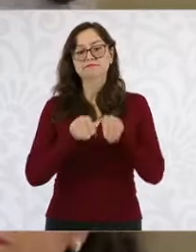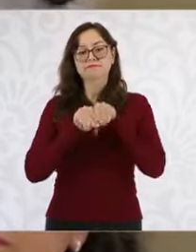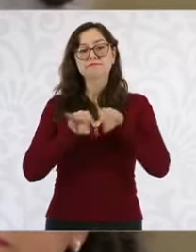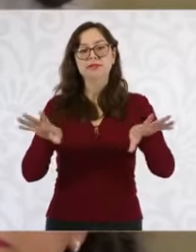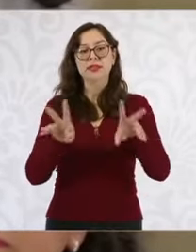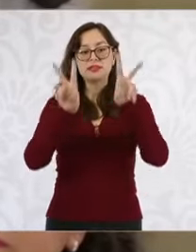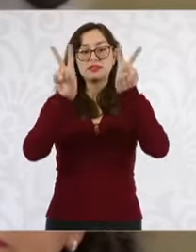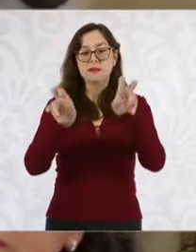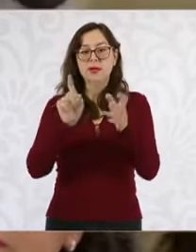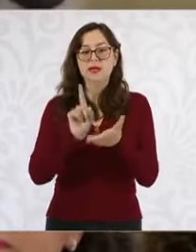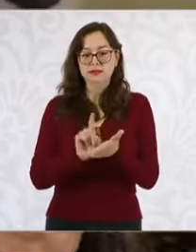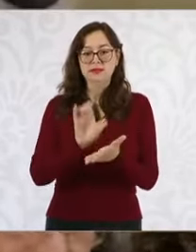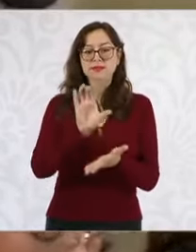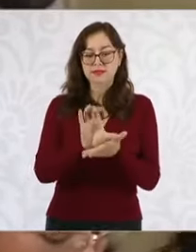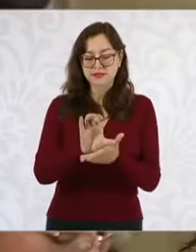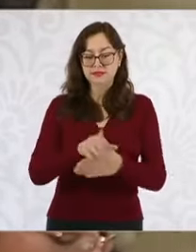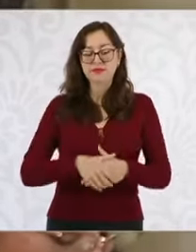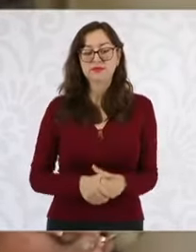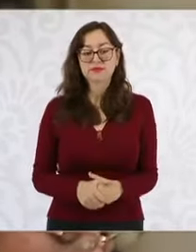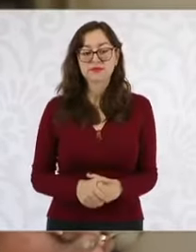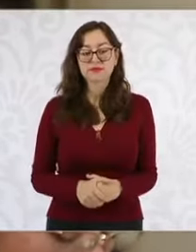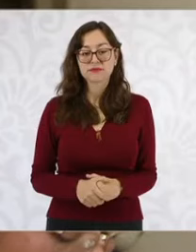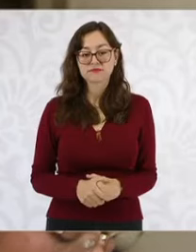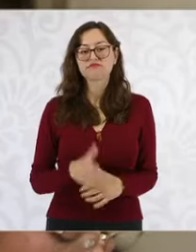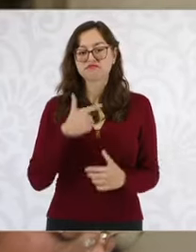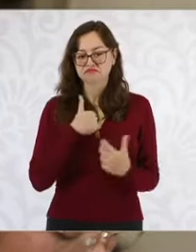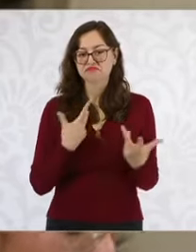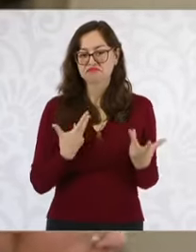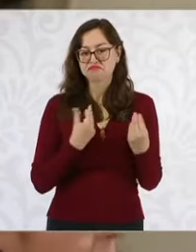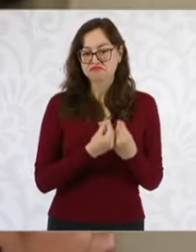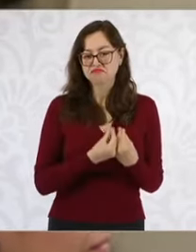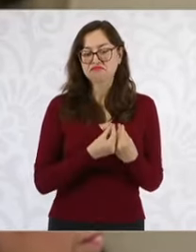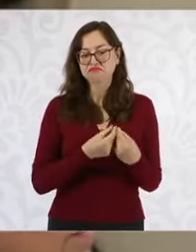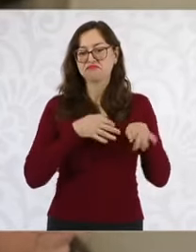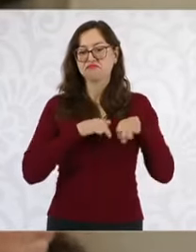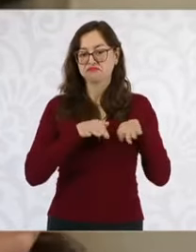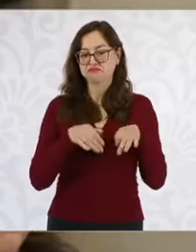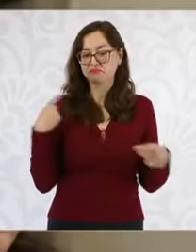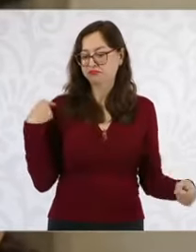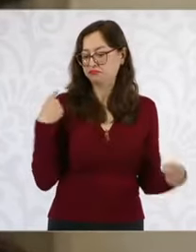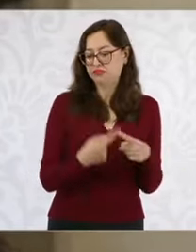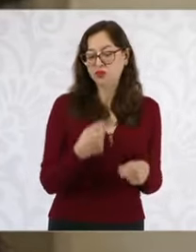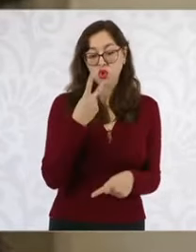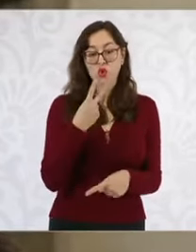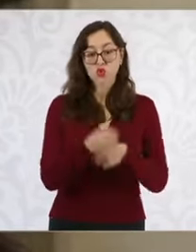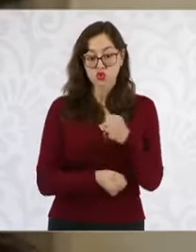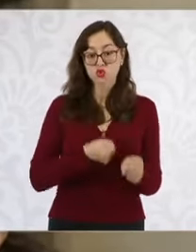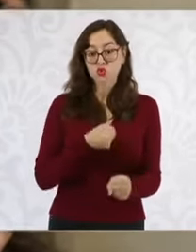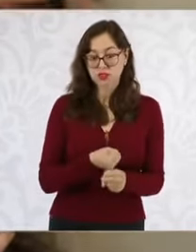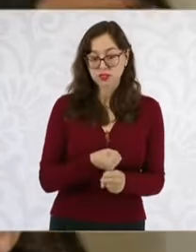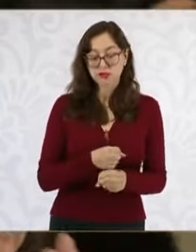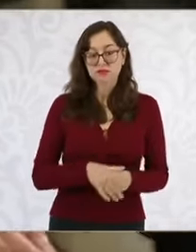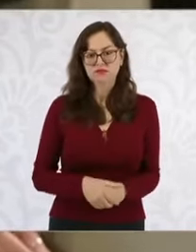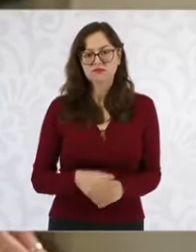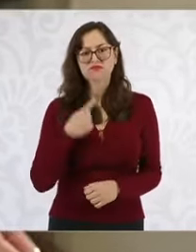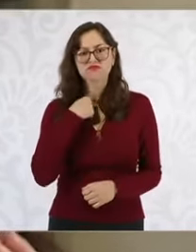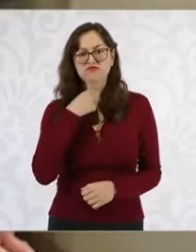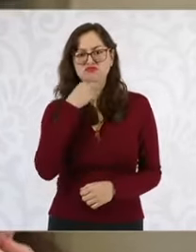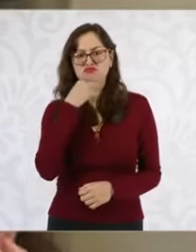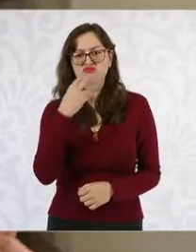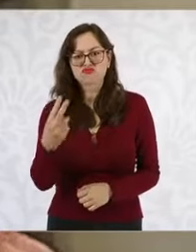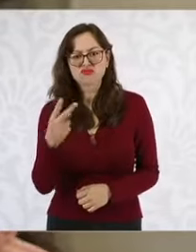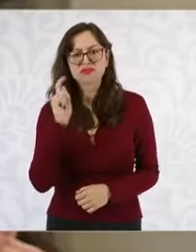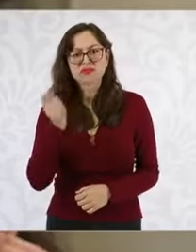discapacidad Y para el cual colaboro desde hace dos años Esto que ustedes escuchan es una voz